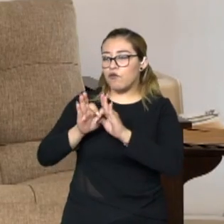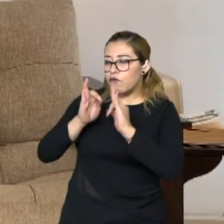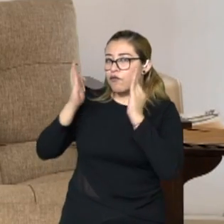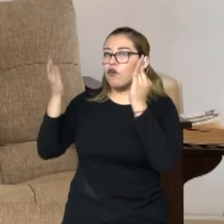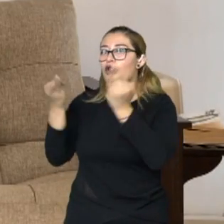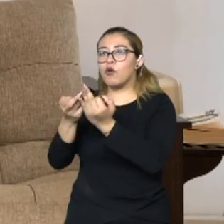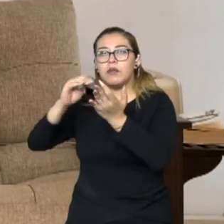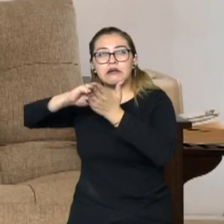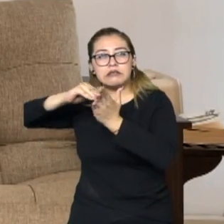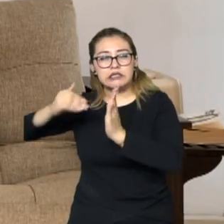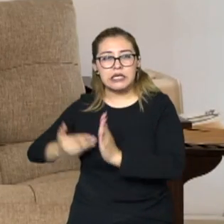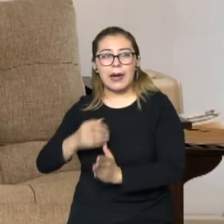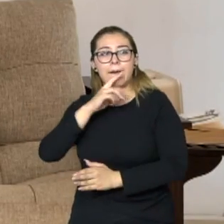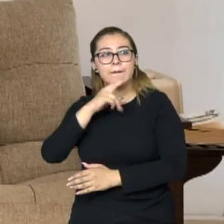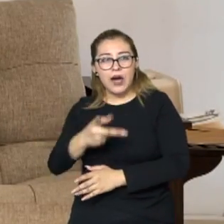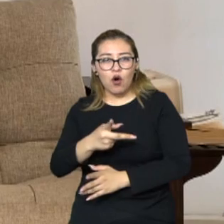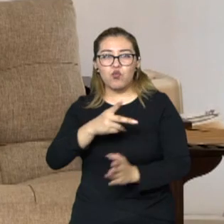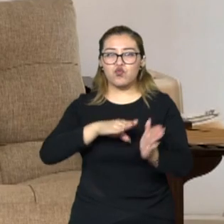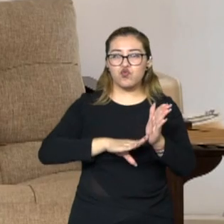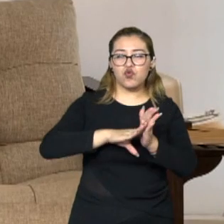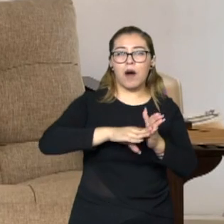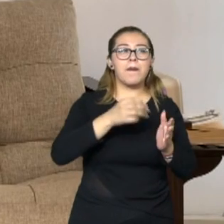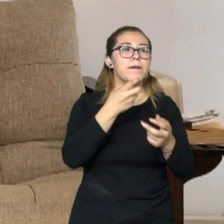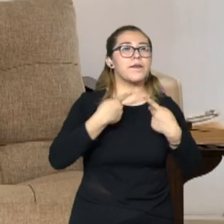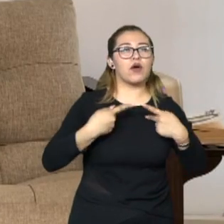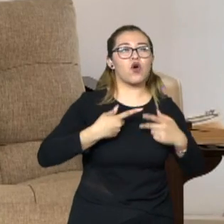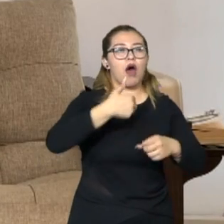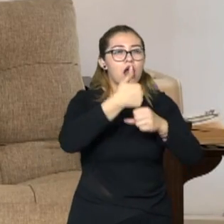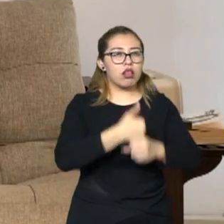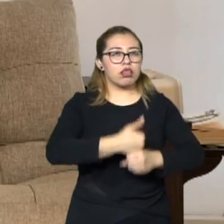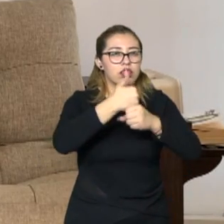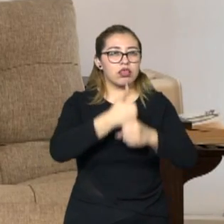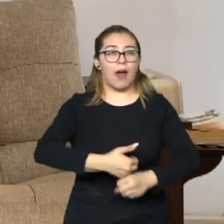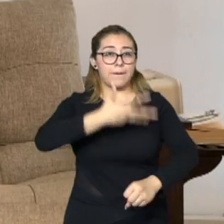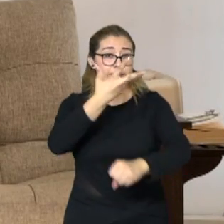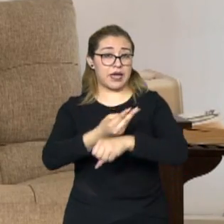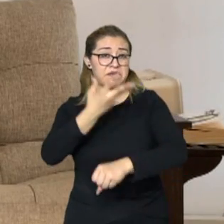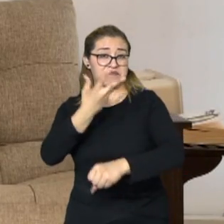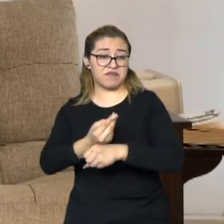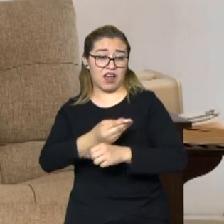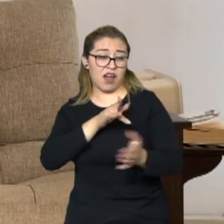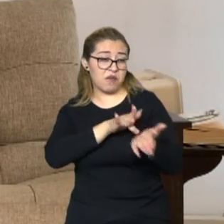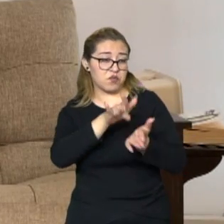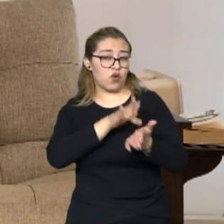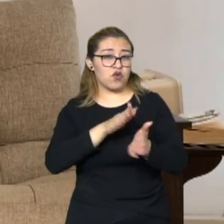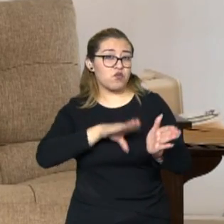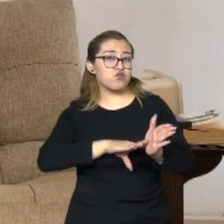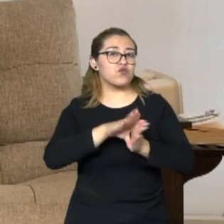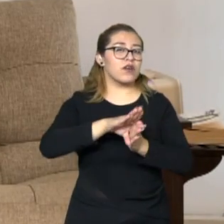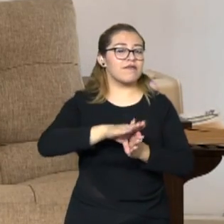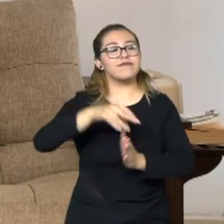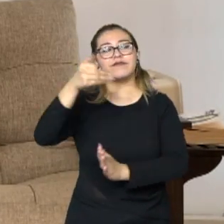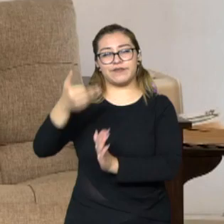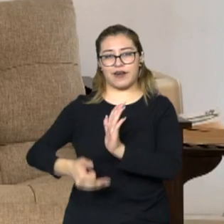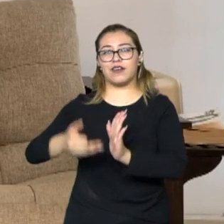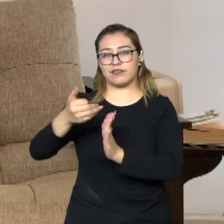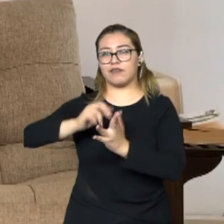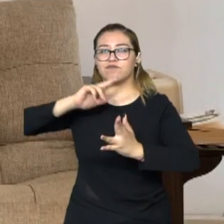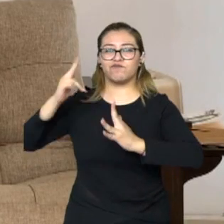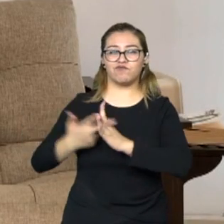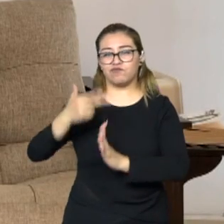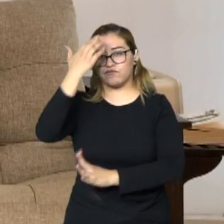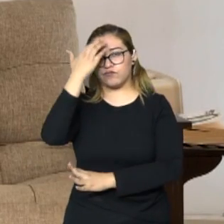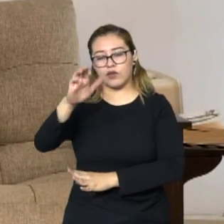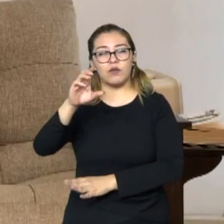simbólicamente, el daño a las víctimas de feminicidios. ¿Sabes? Me parece que